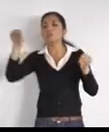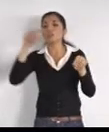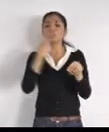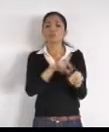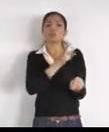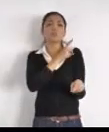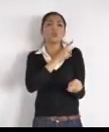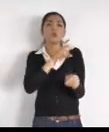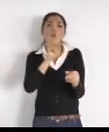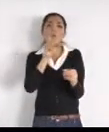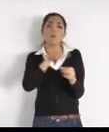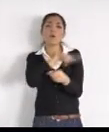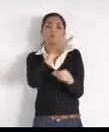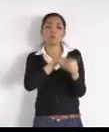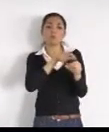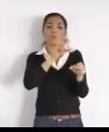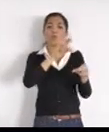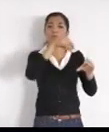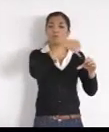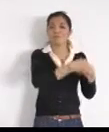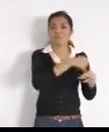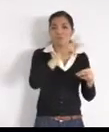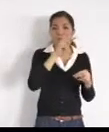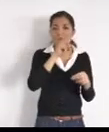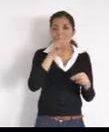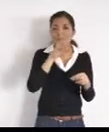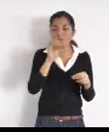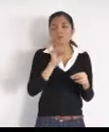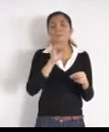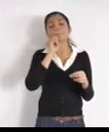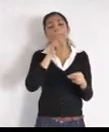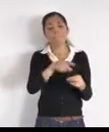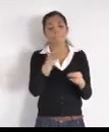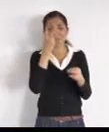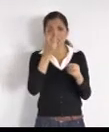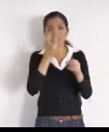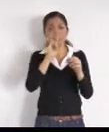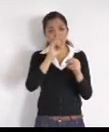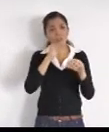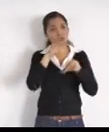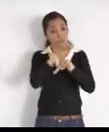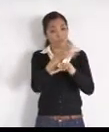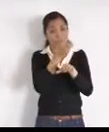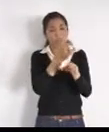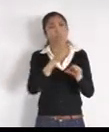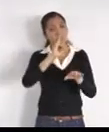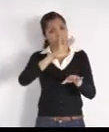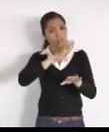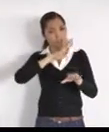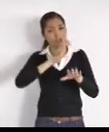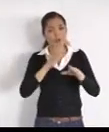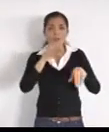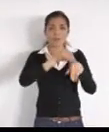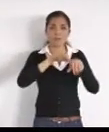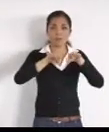en ese tema, ya estamos trabajando, y por supuesto, también, la vigilancia, y el patrullaje,